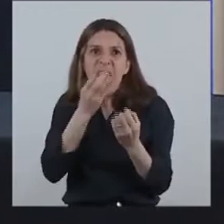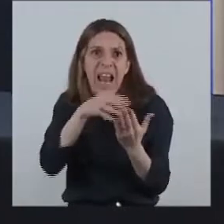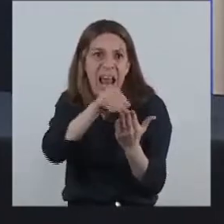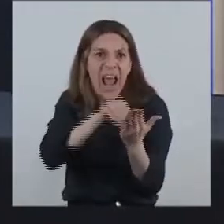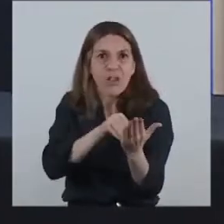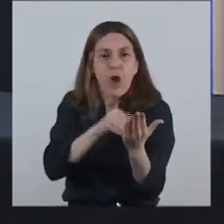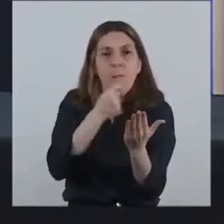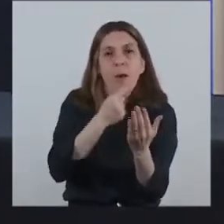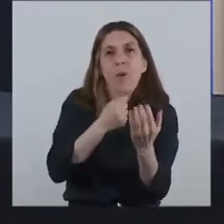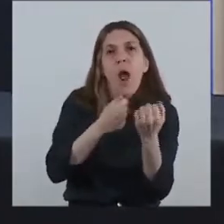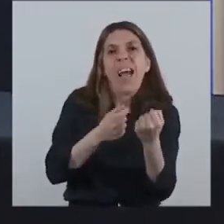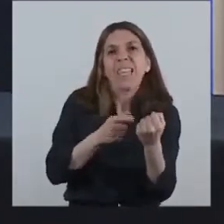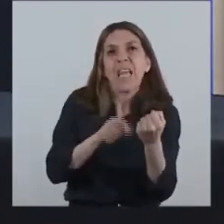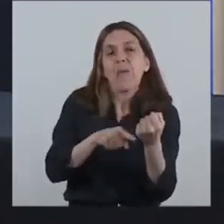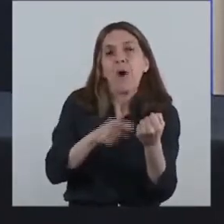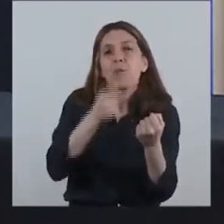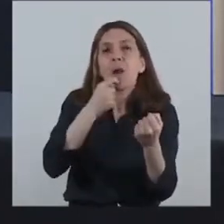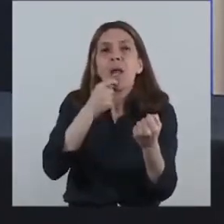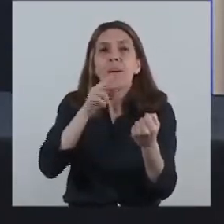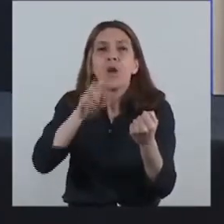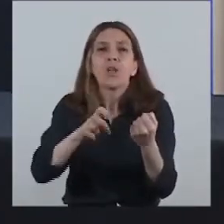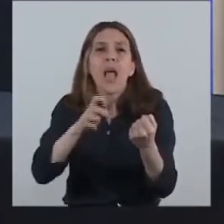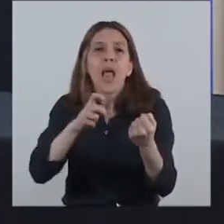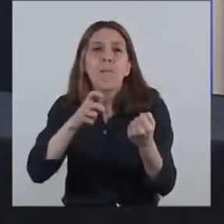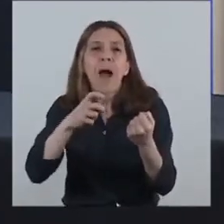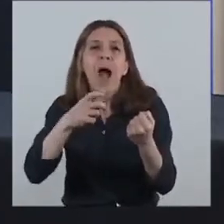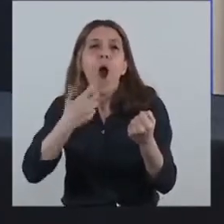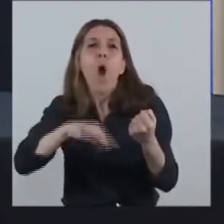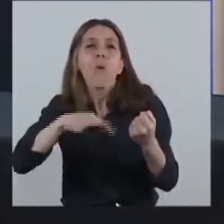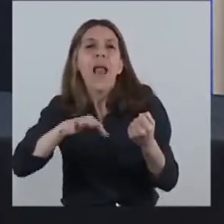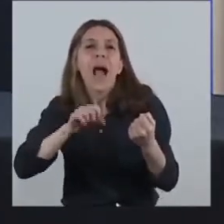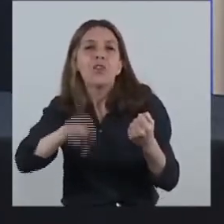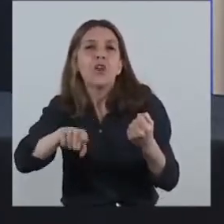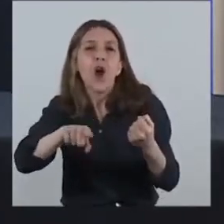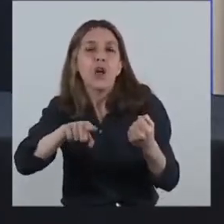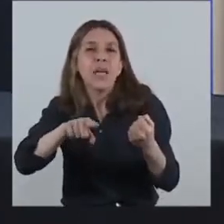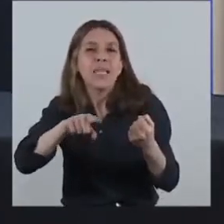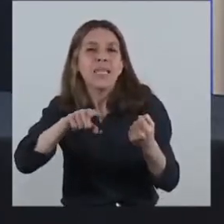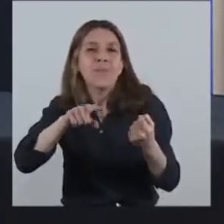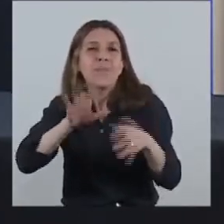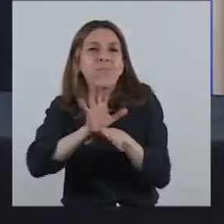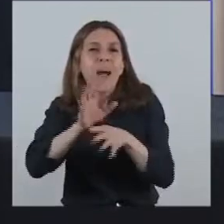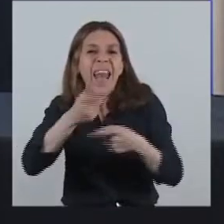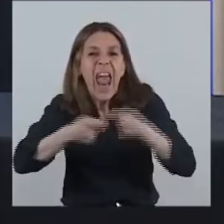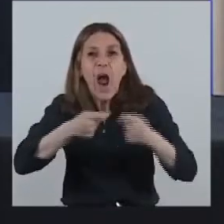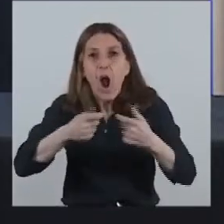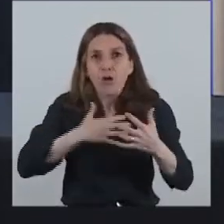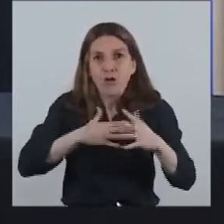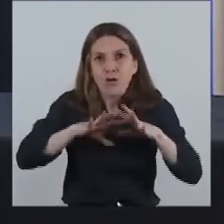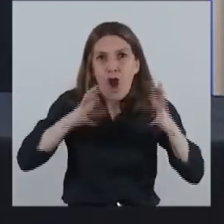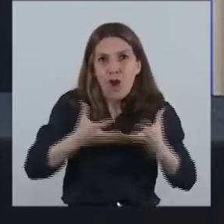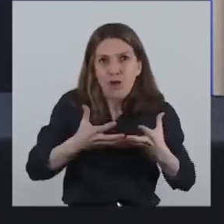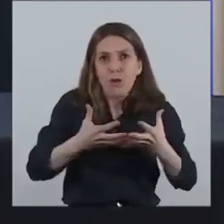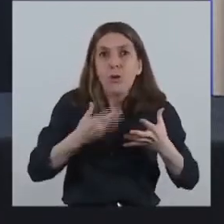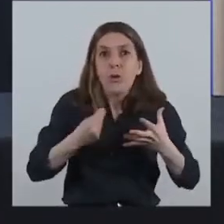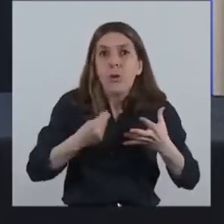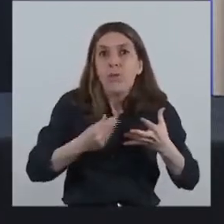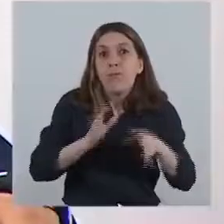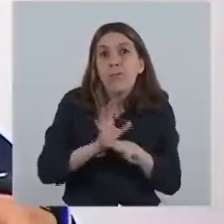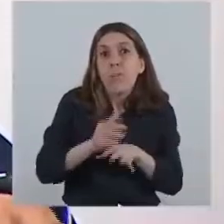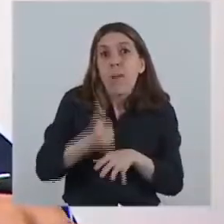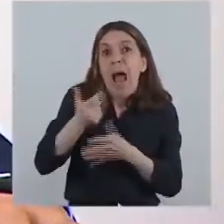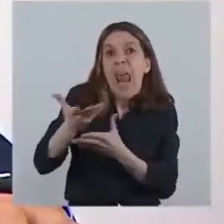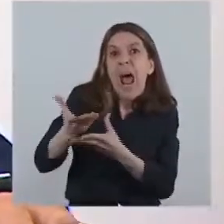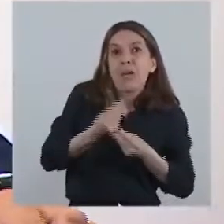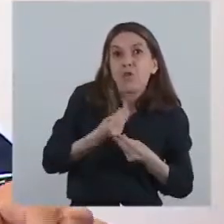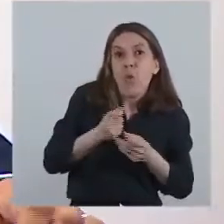activos como por ejemplo las obligaciones negociables, generando una situación más virtuosa para el financiamiento de